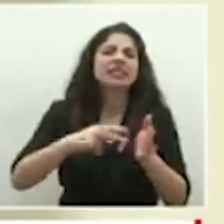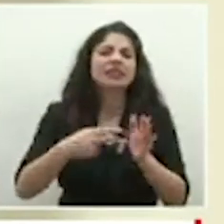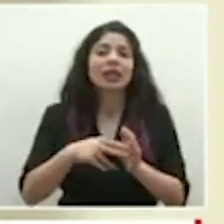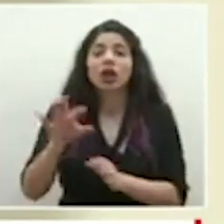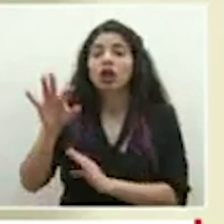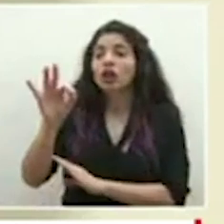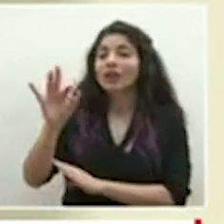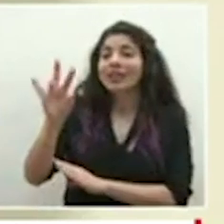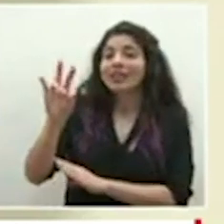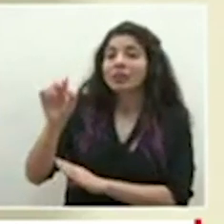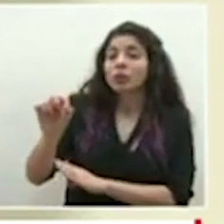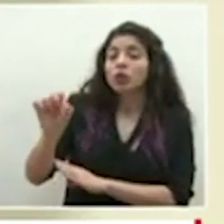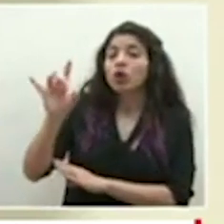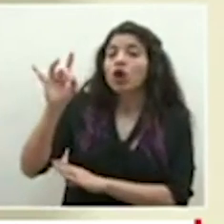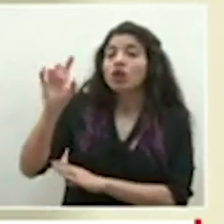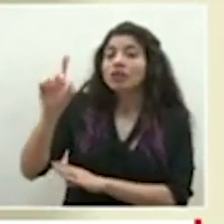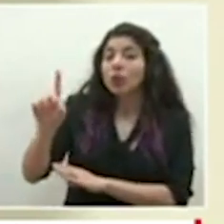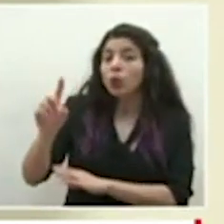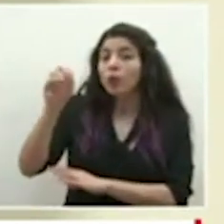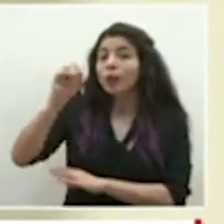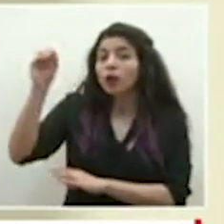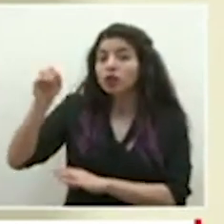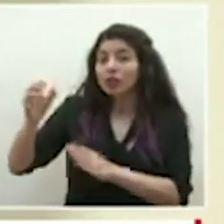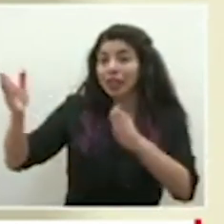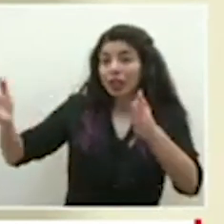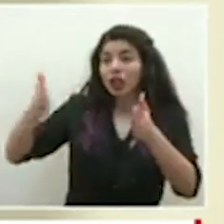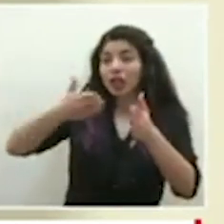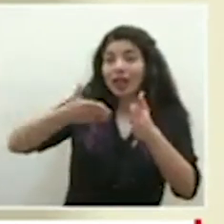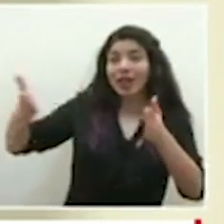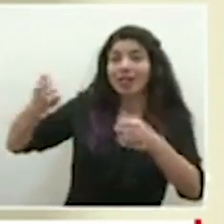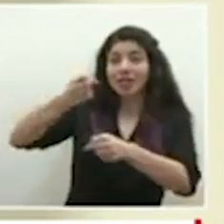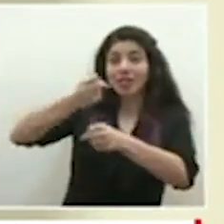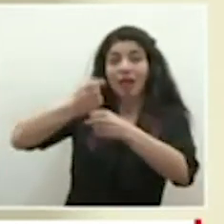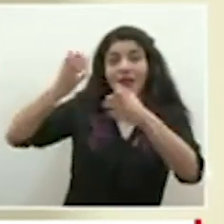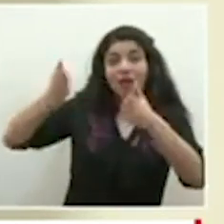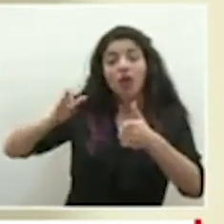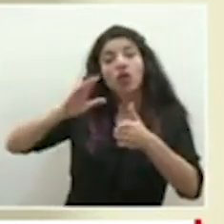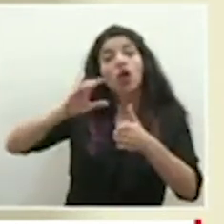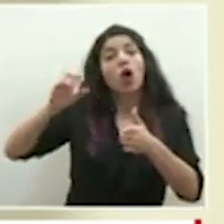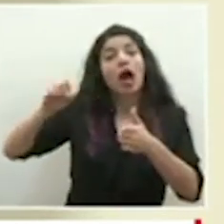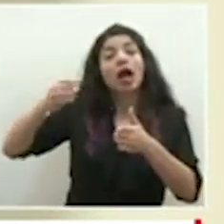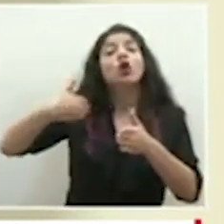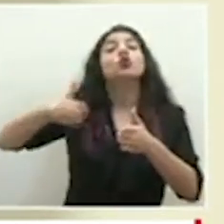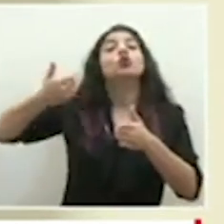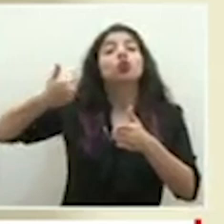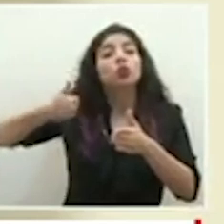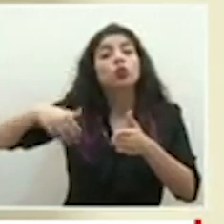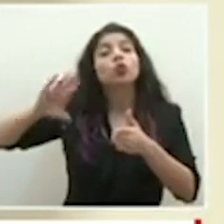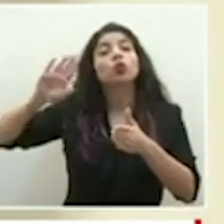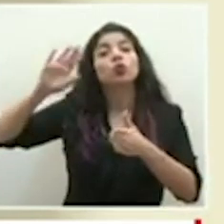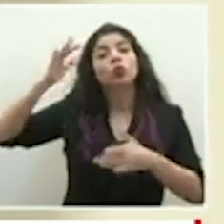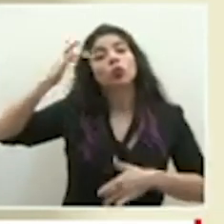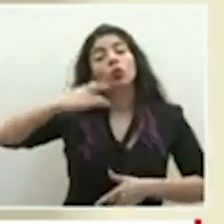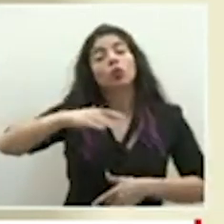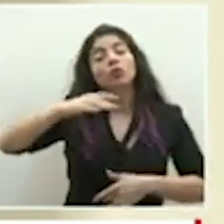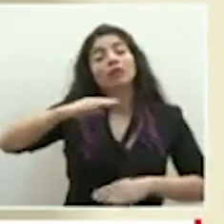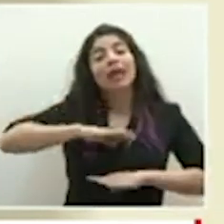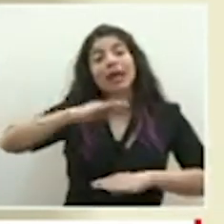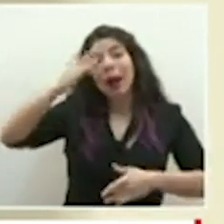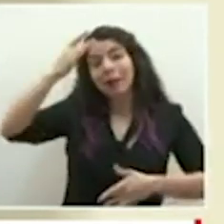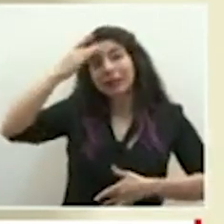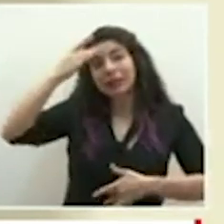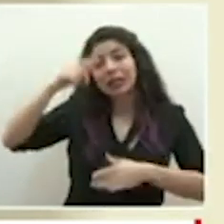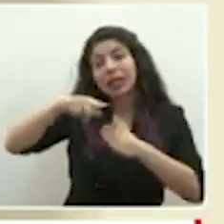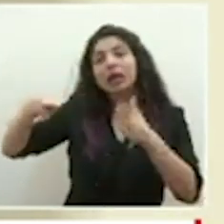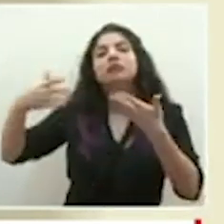97.81% de todos los funcionarios de la Caja que han sido incapacitados por esta causa han